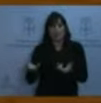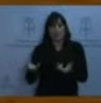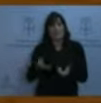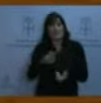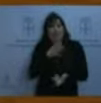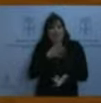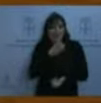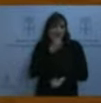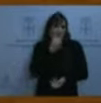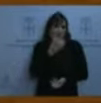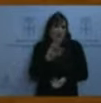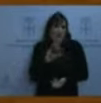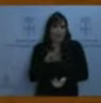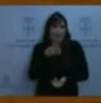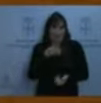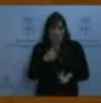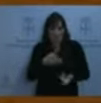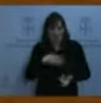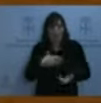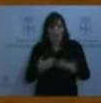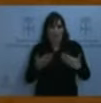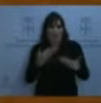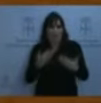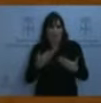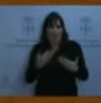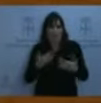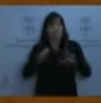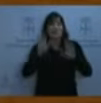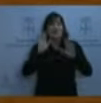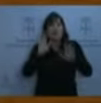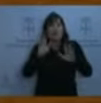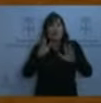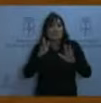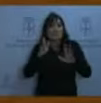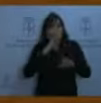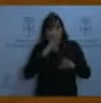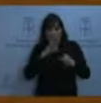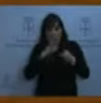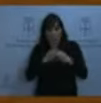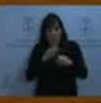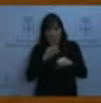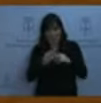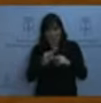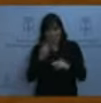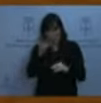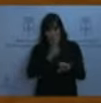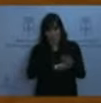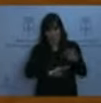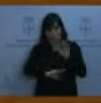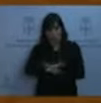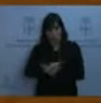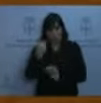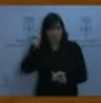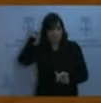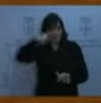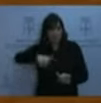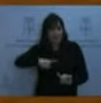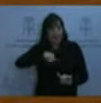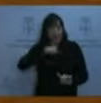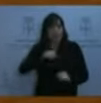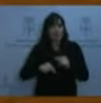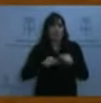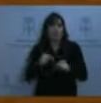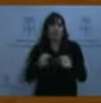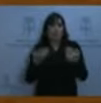Entonces, ese bipartidismo imperfecto ha sobredimensionado el poder del voto de